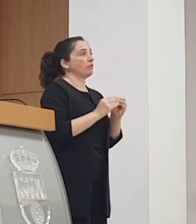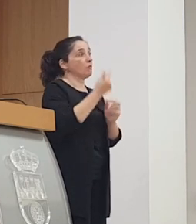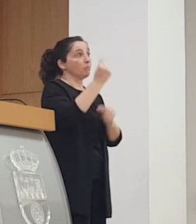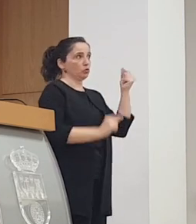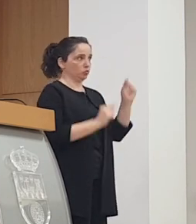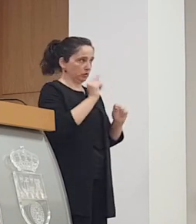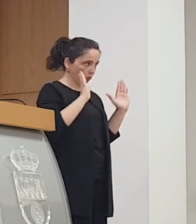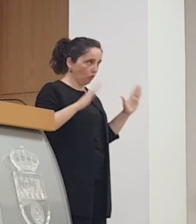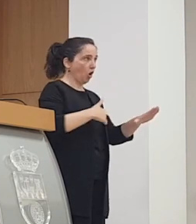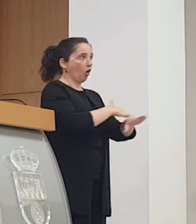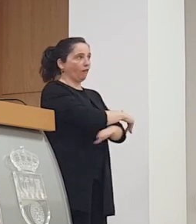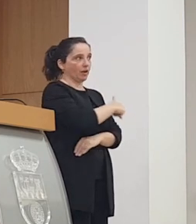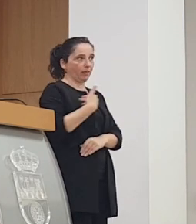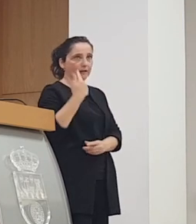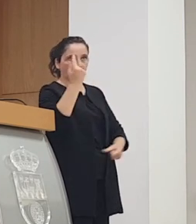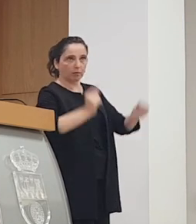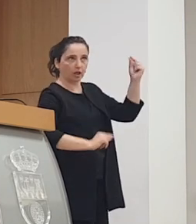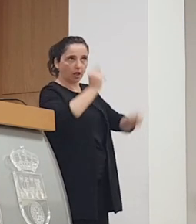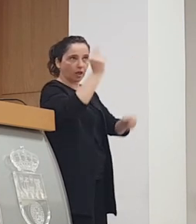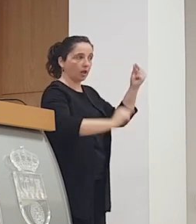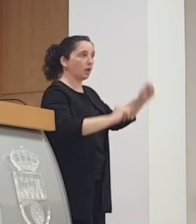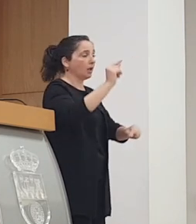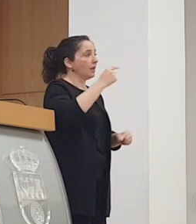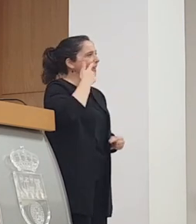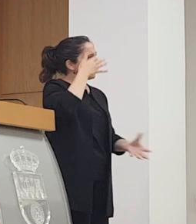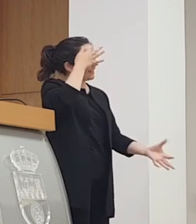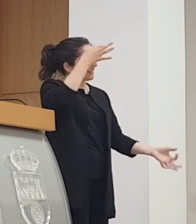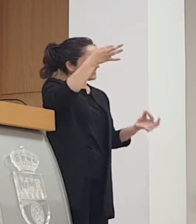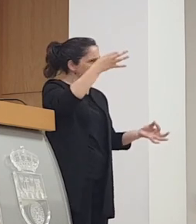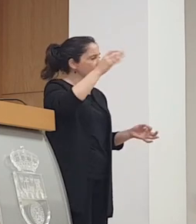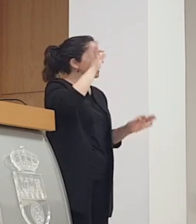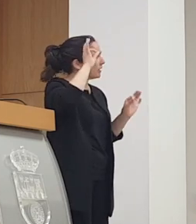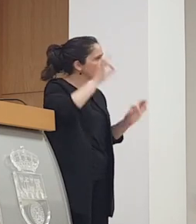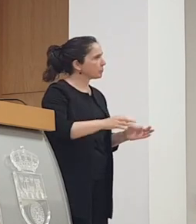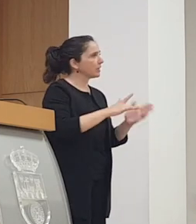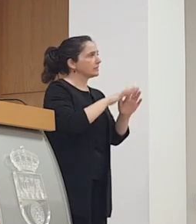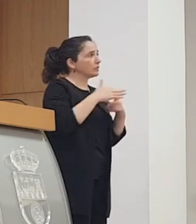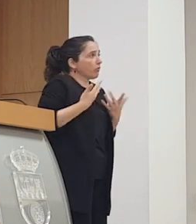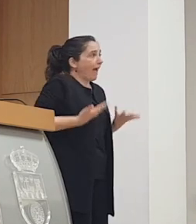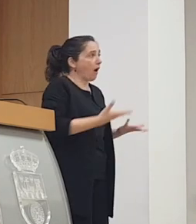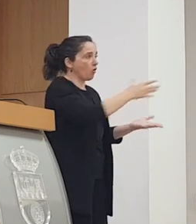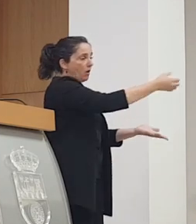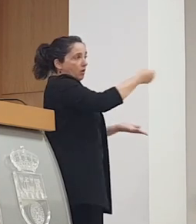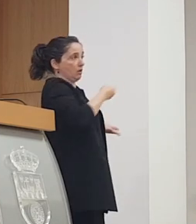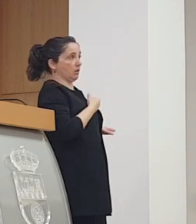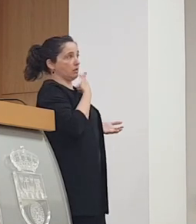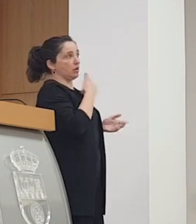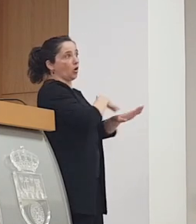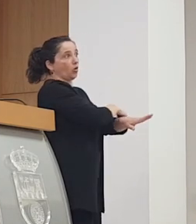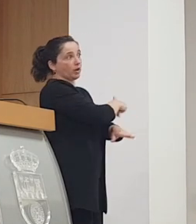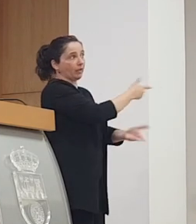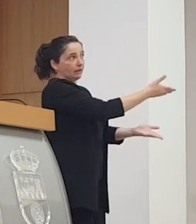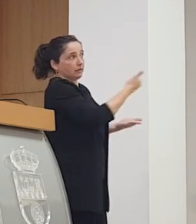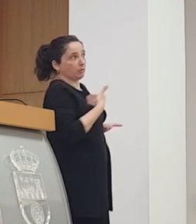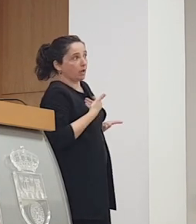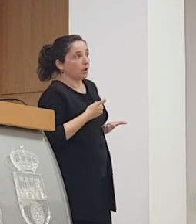presupuesto tendremos para entonces una foto muy exacta y muy precisa de la situación y del margen de maniobra de